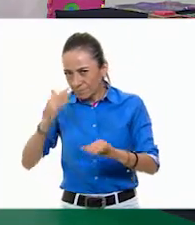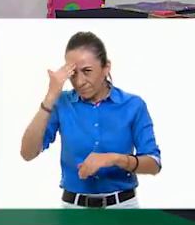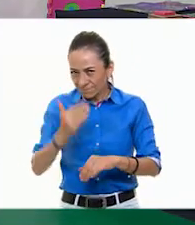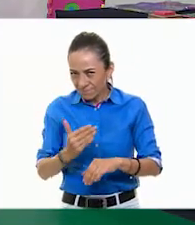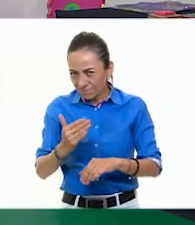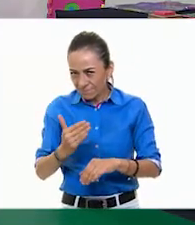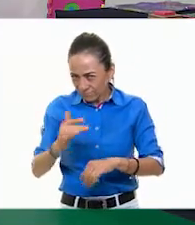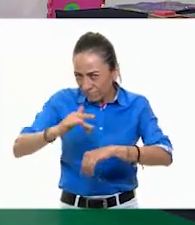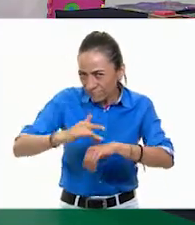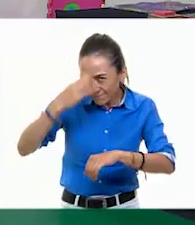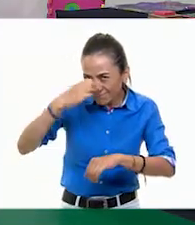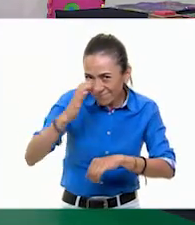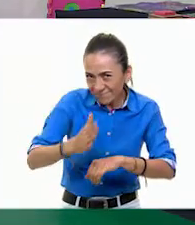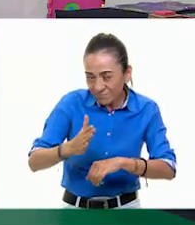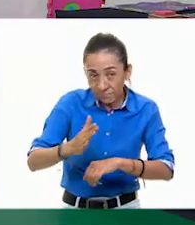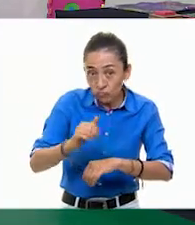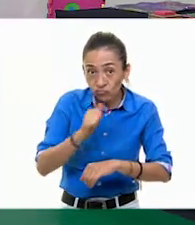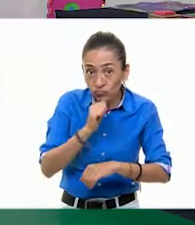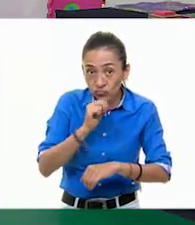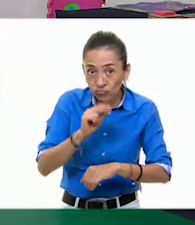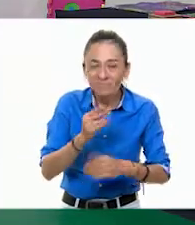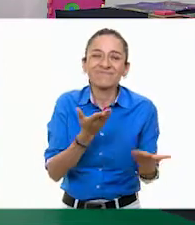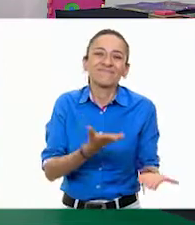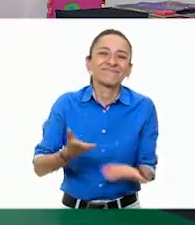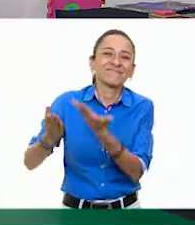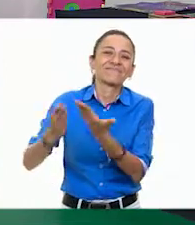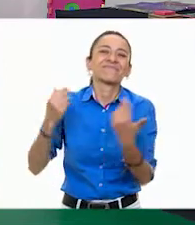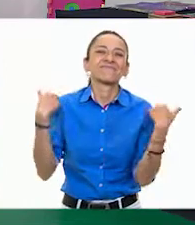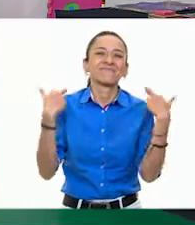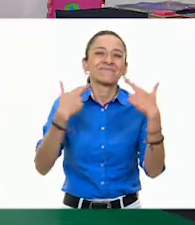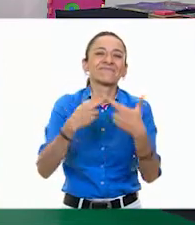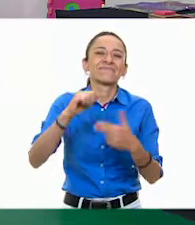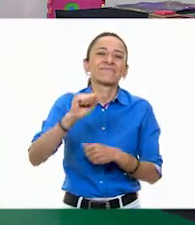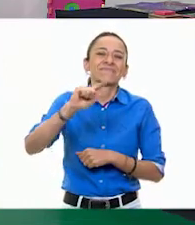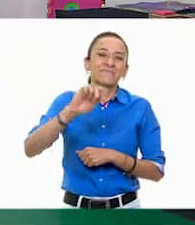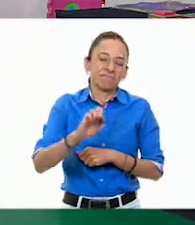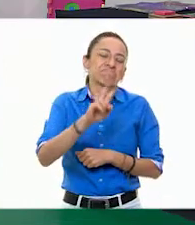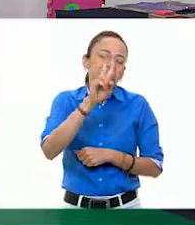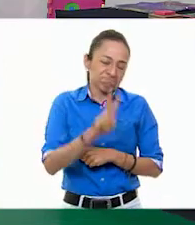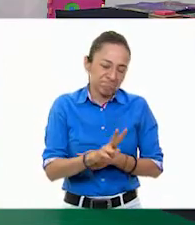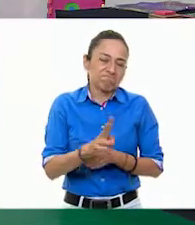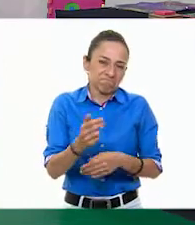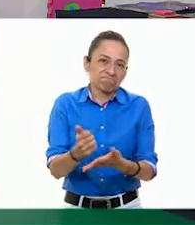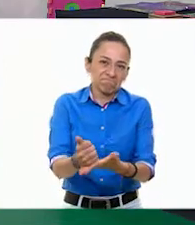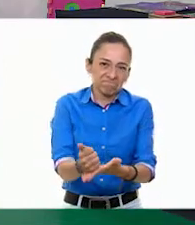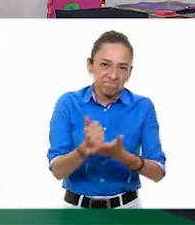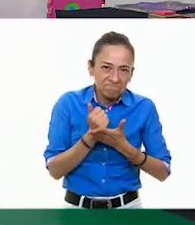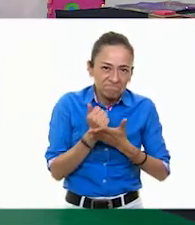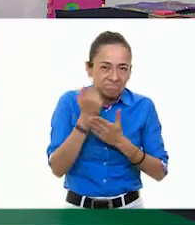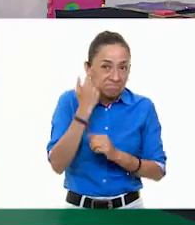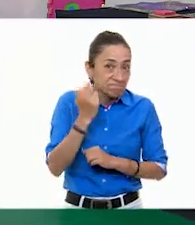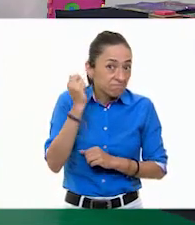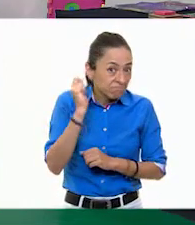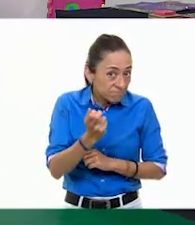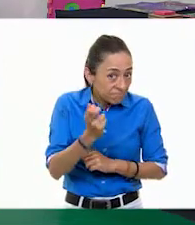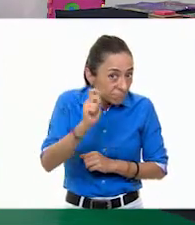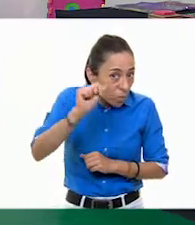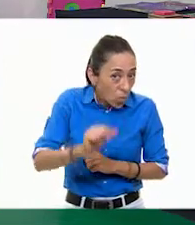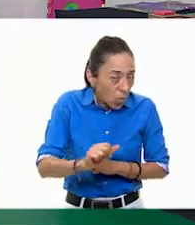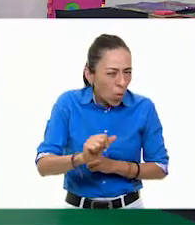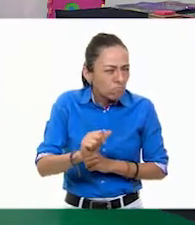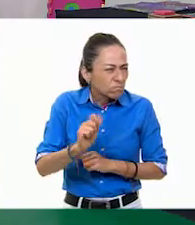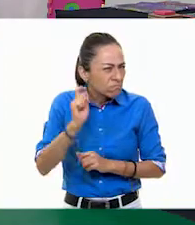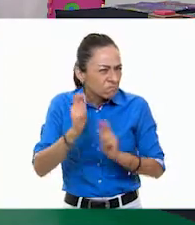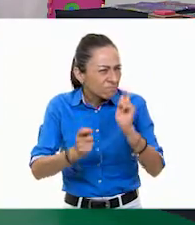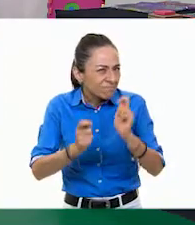mano del maestro Ale iremos descubriendo todo este fantástico tema. ¿Les parece muy bien? Bueno, pues,